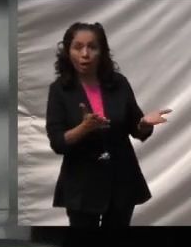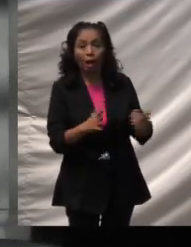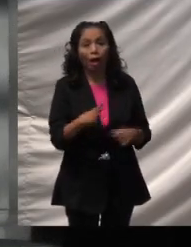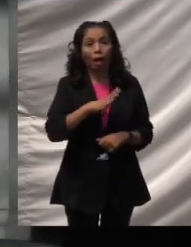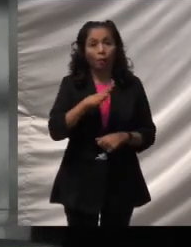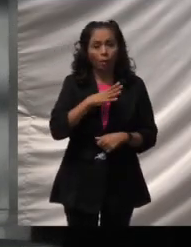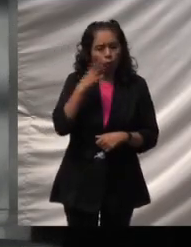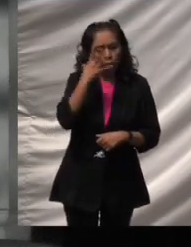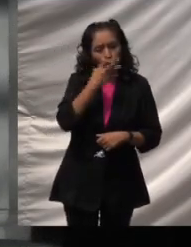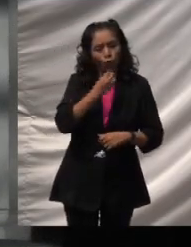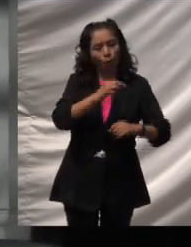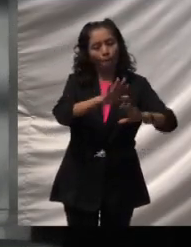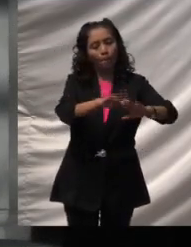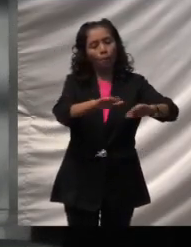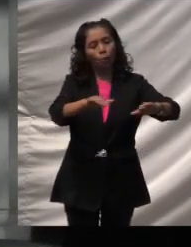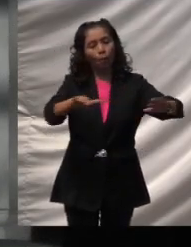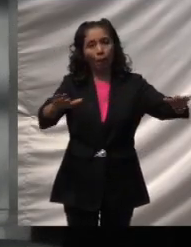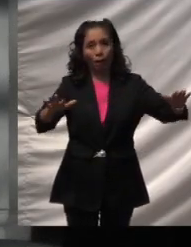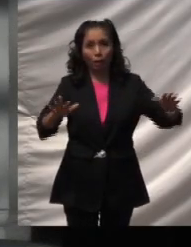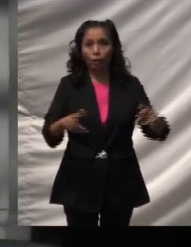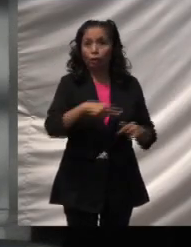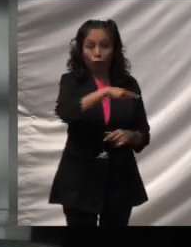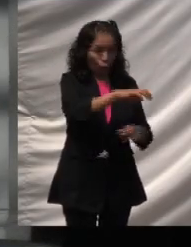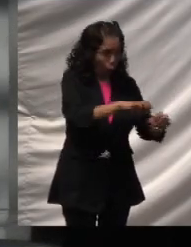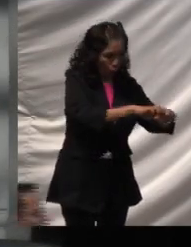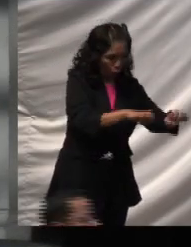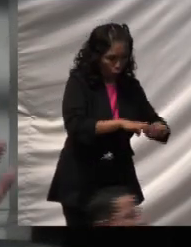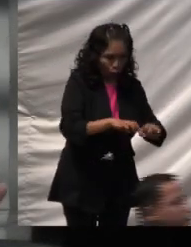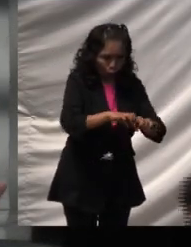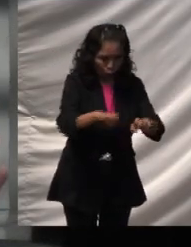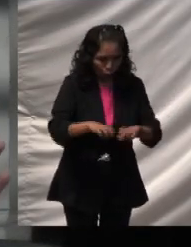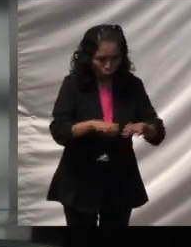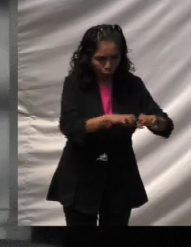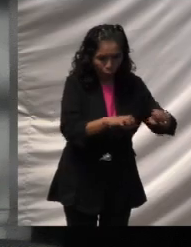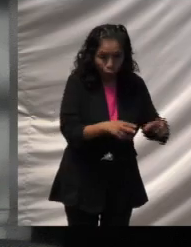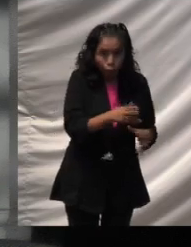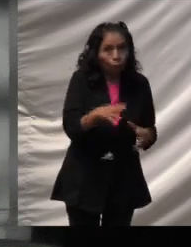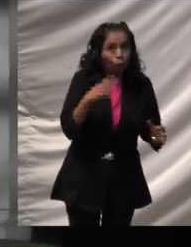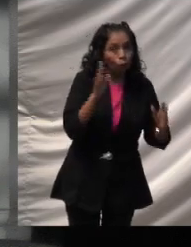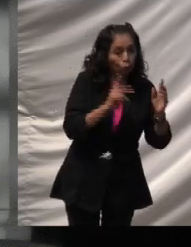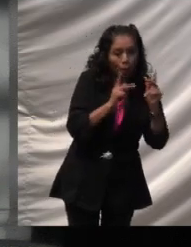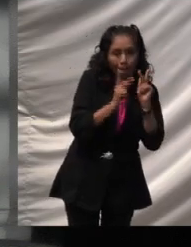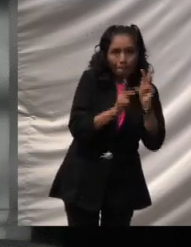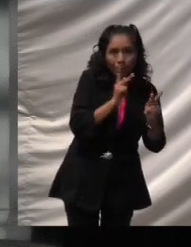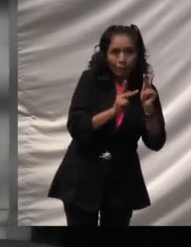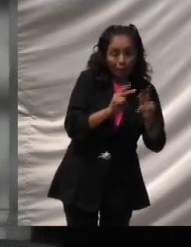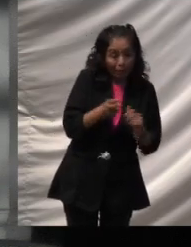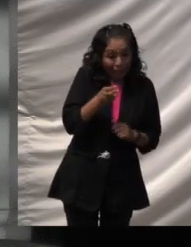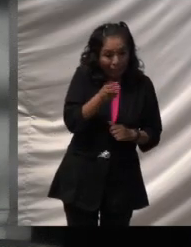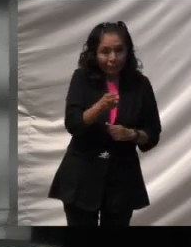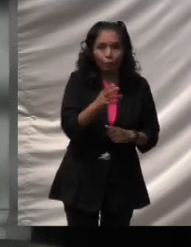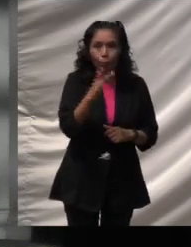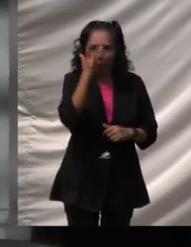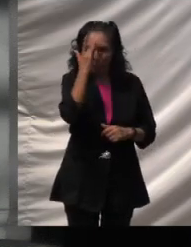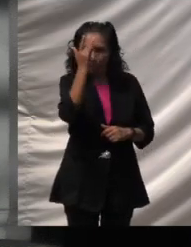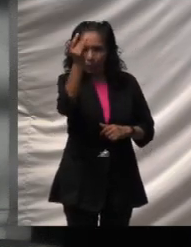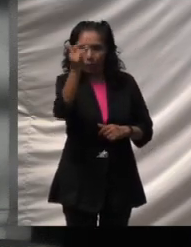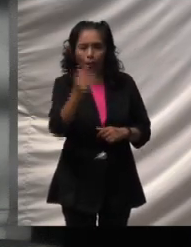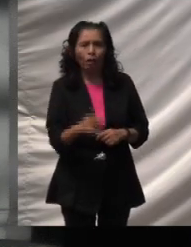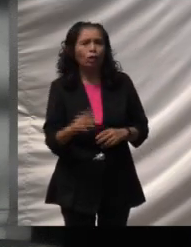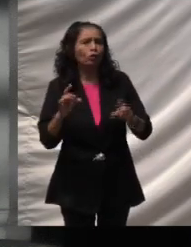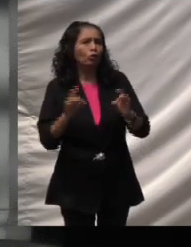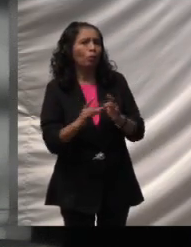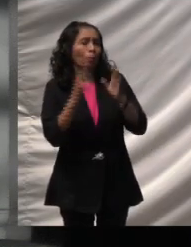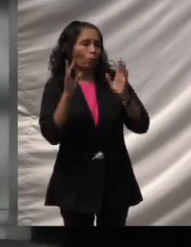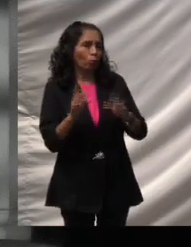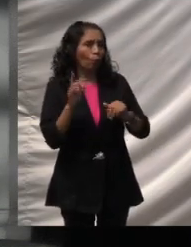hermoso mal, entre tribus. Se decía que era mágico. Un día, un maya que venía